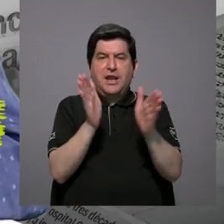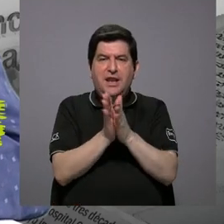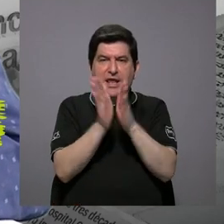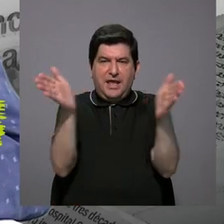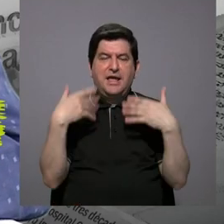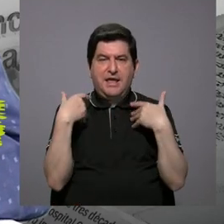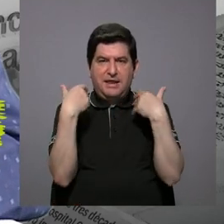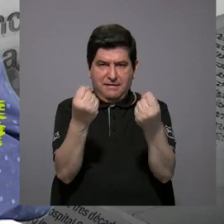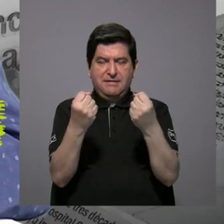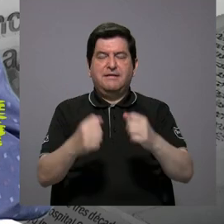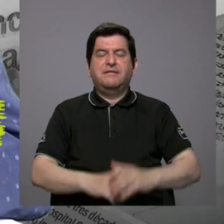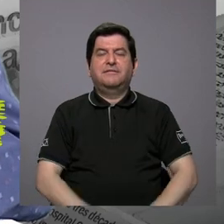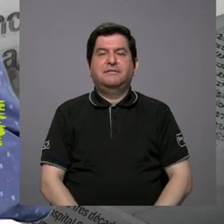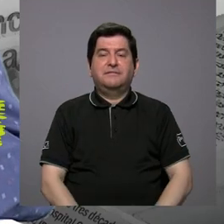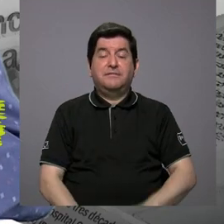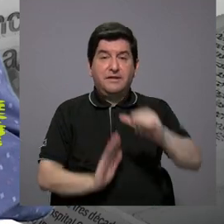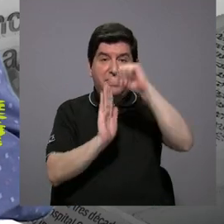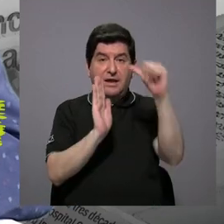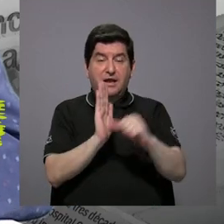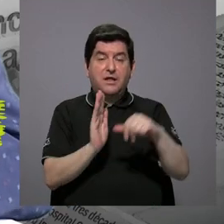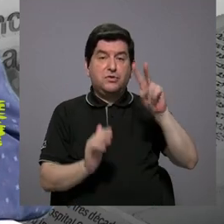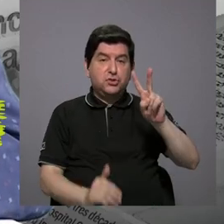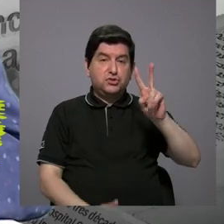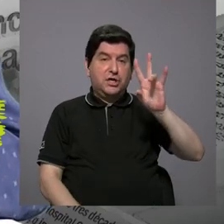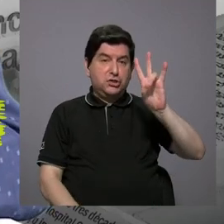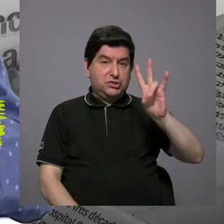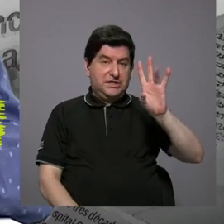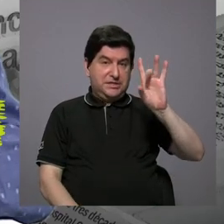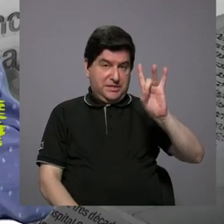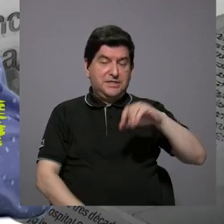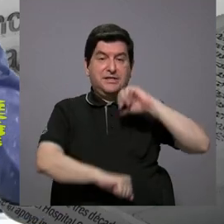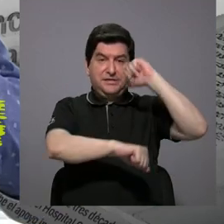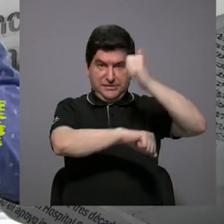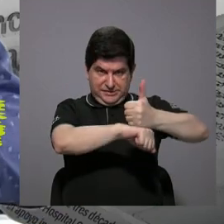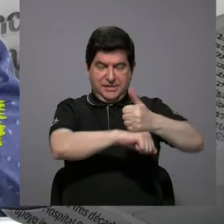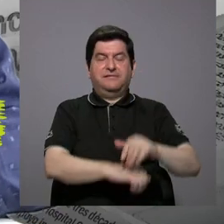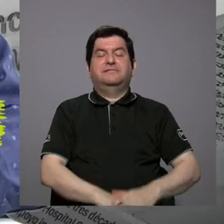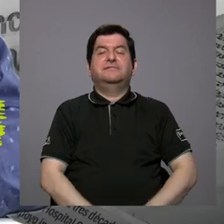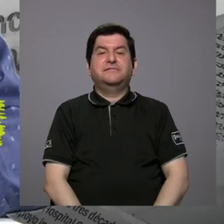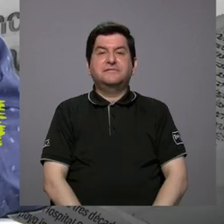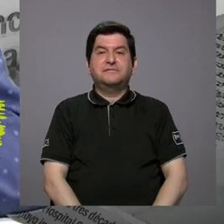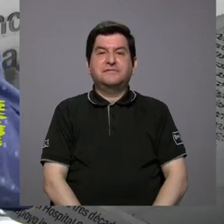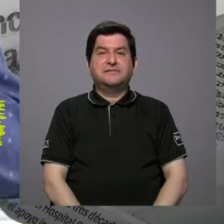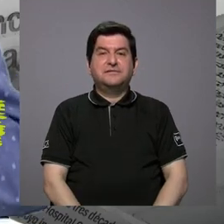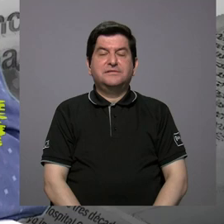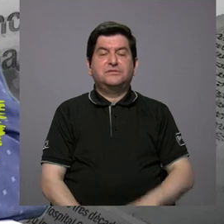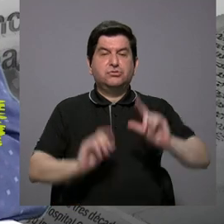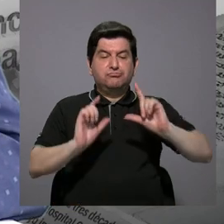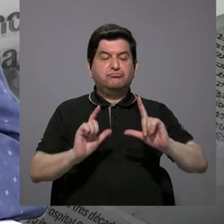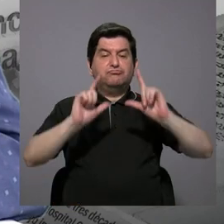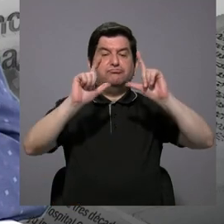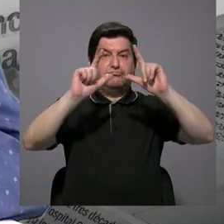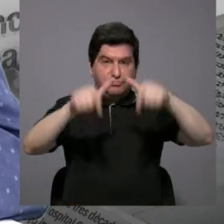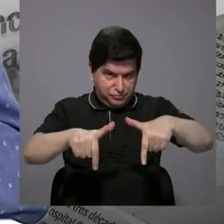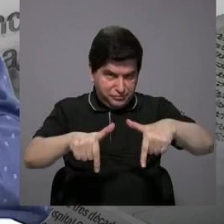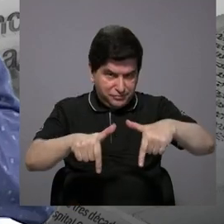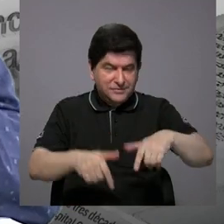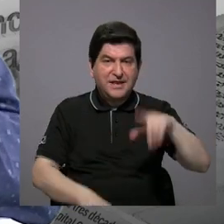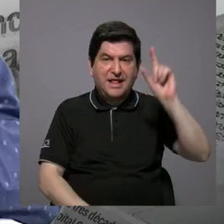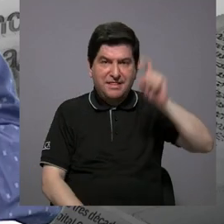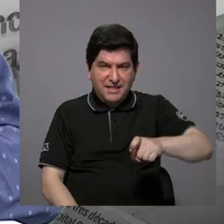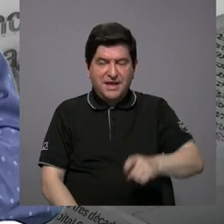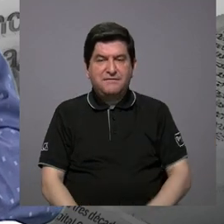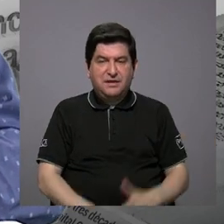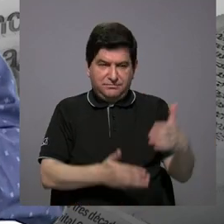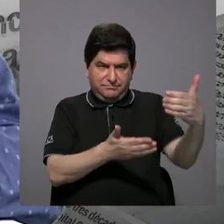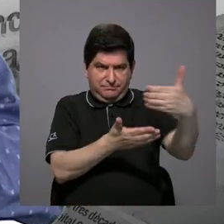de Salud. en su artículo 278 establece que los desechos se deben de